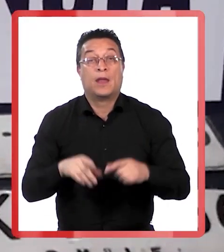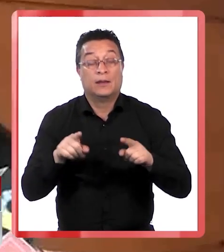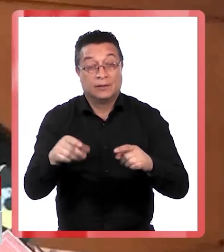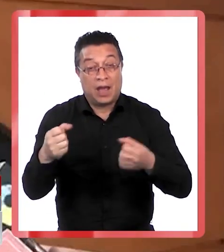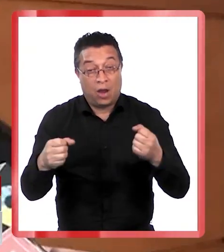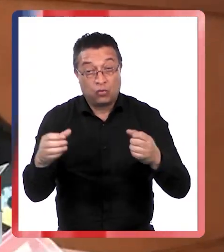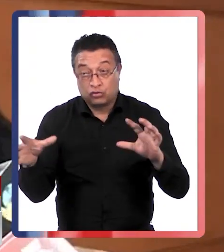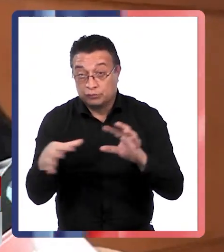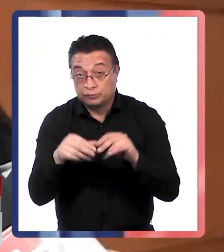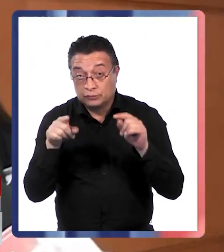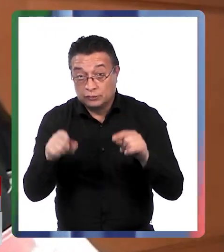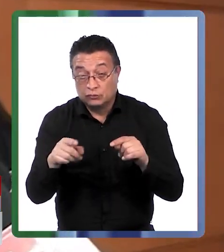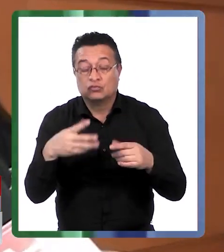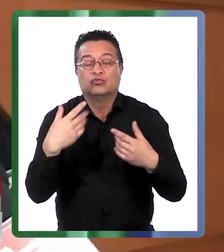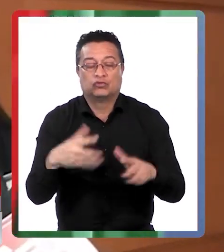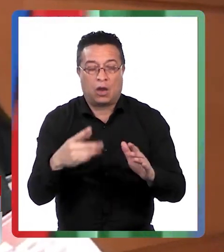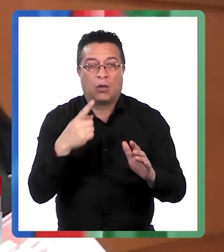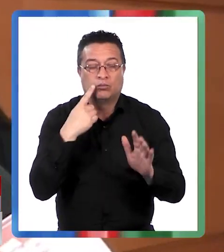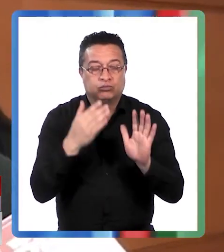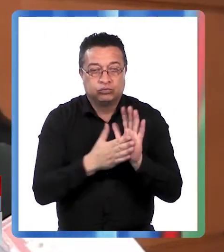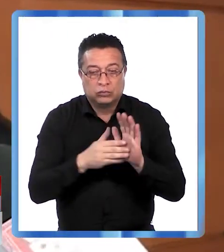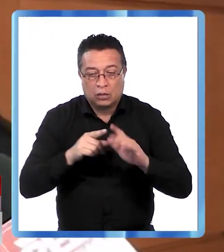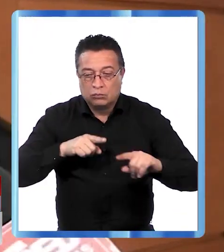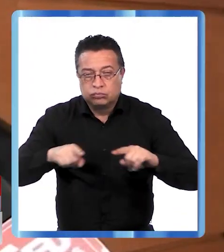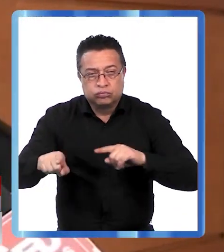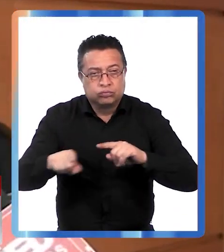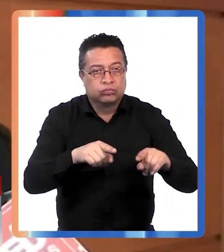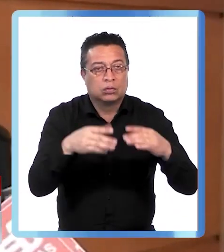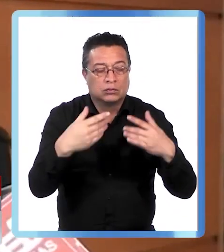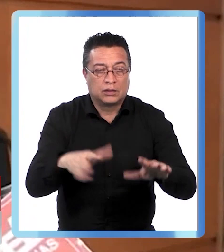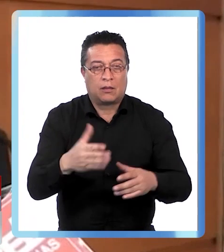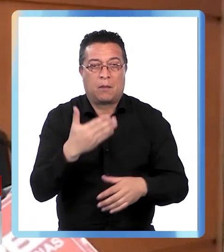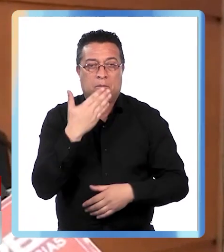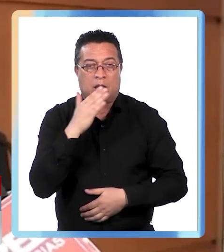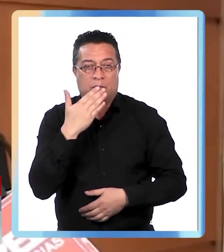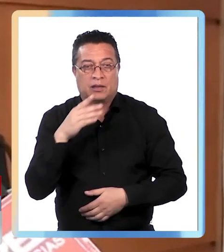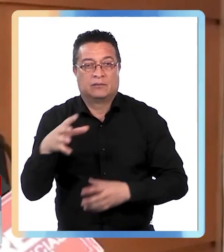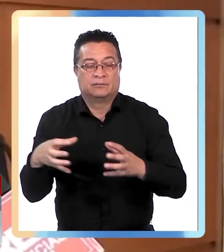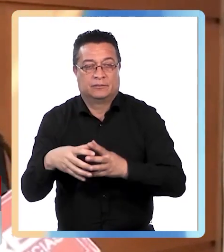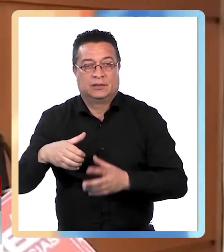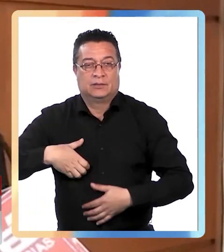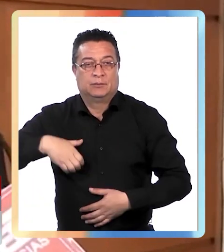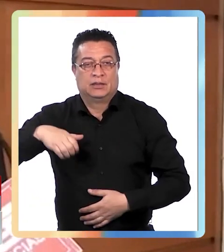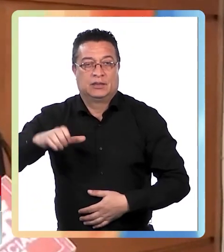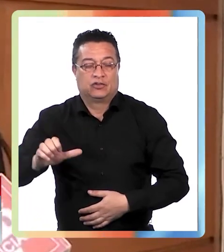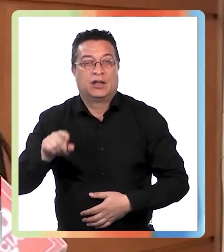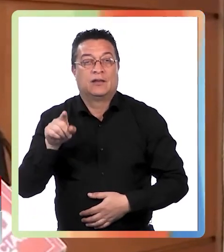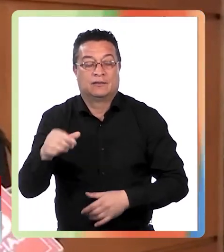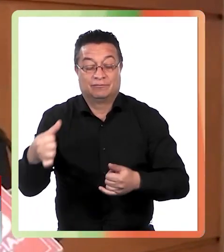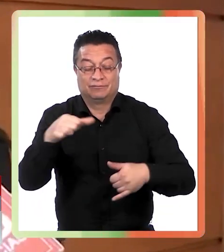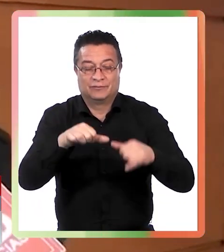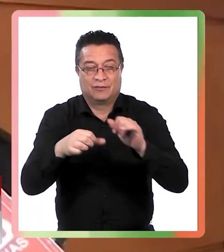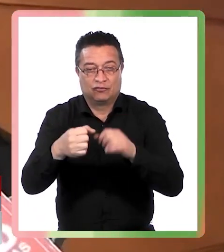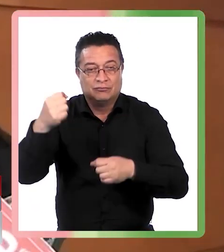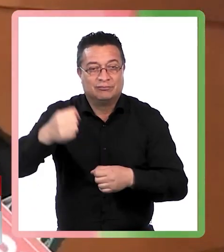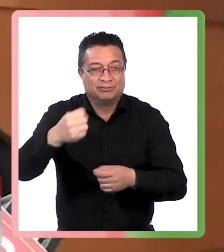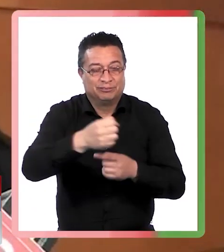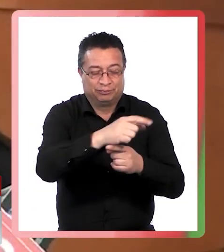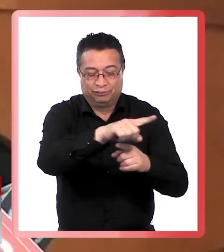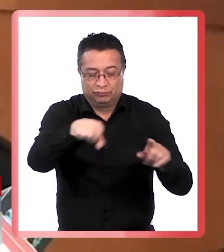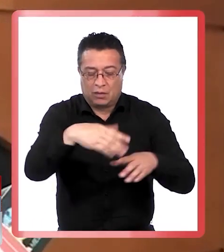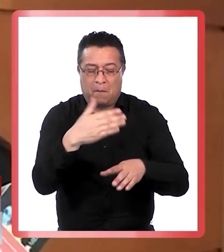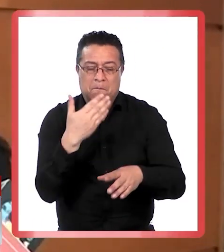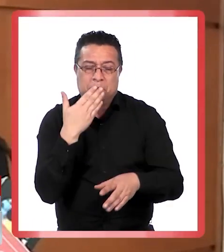en relación a los vehículos estos fueron sometidos a peritajes por parte de personal especializado de la policía de investigaciones de Chile en este caso laboratorio de